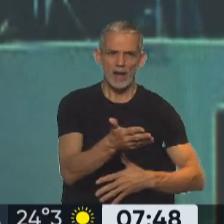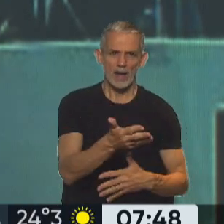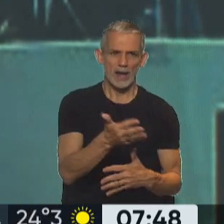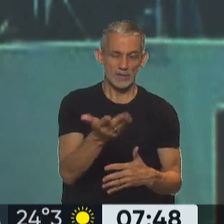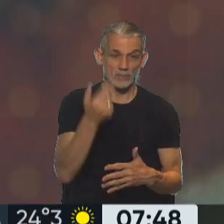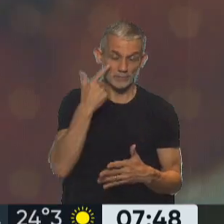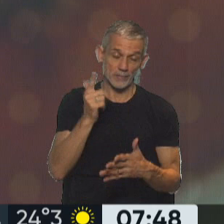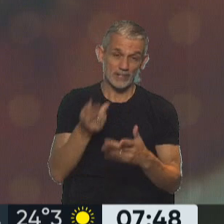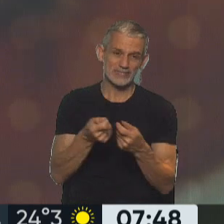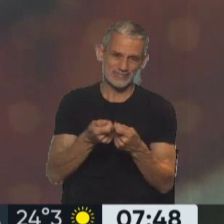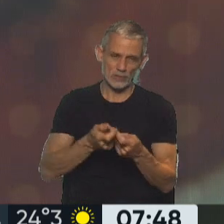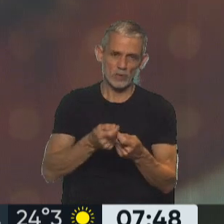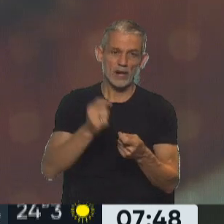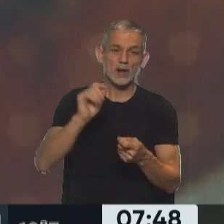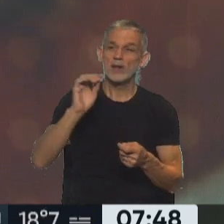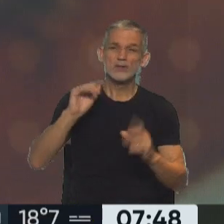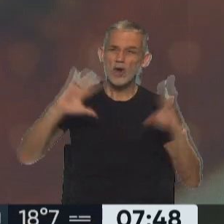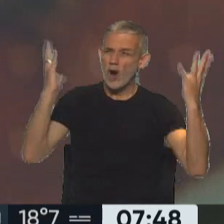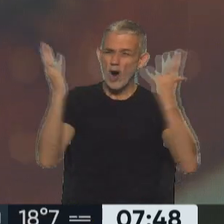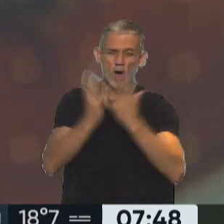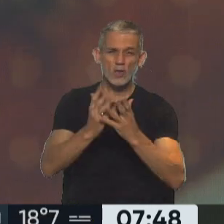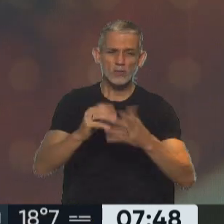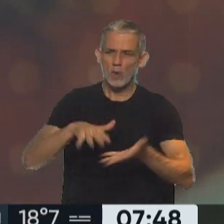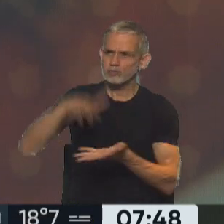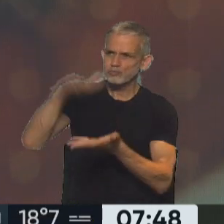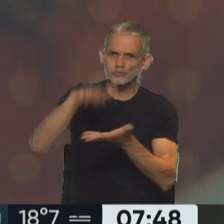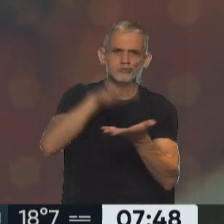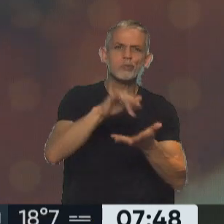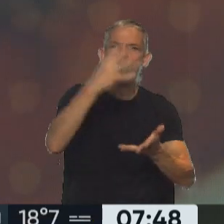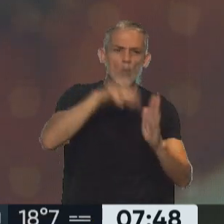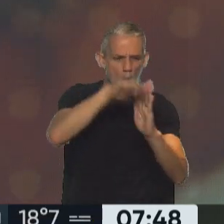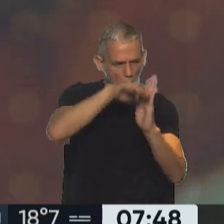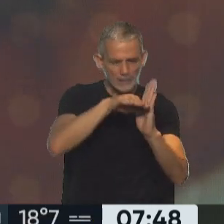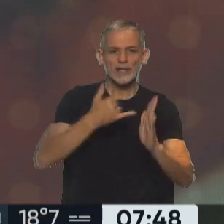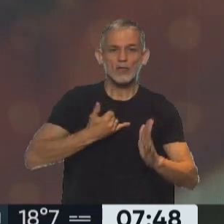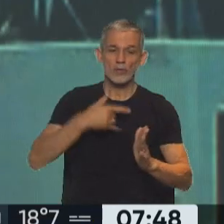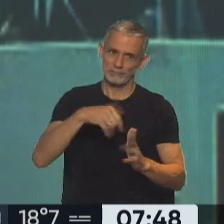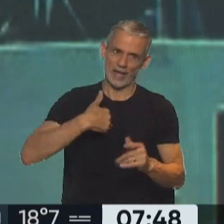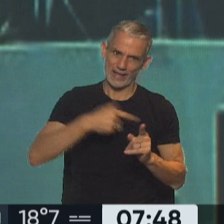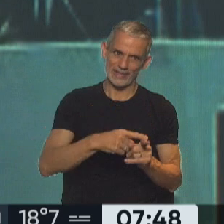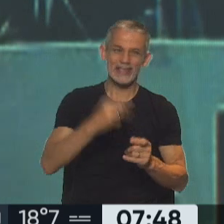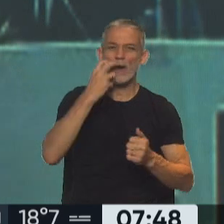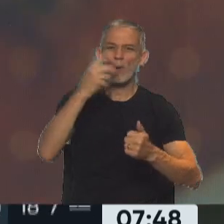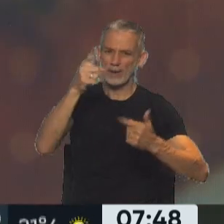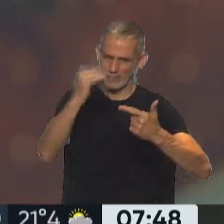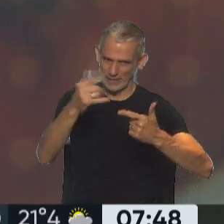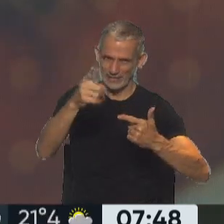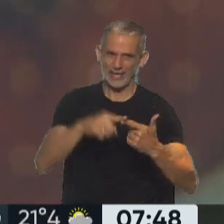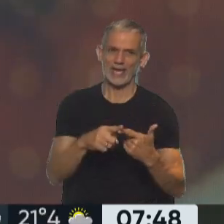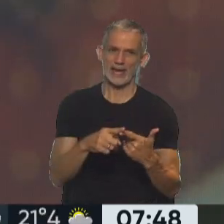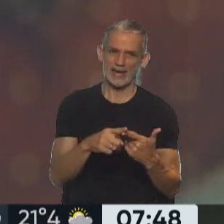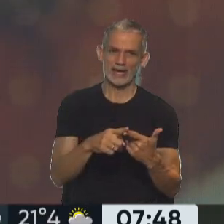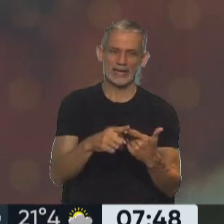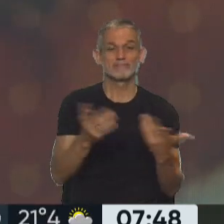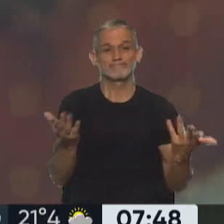aparatitos, ¿no? La cuarta reserva del mundo está en la República Argentina, la cuarta reserva de litio. Bolivia también tiene una importancia, Bolivia también, exactamente.